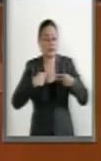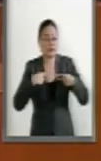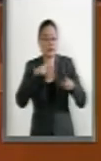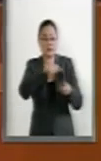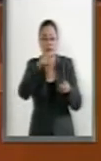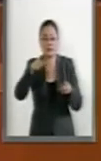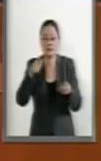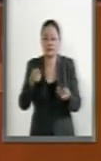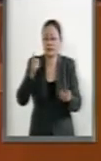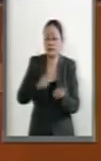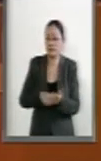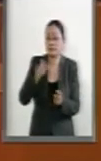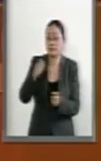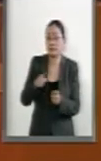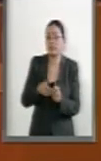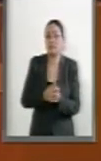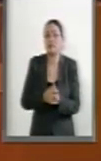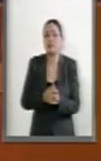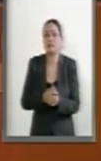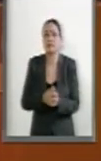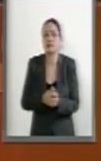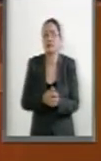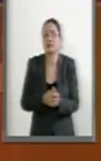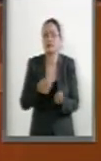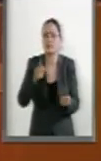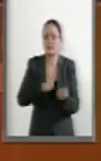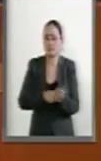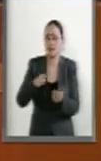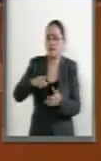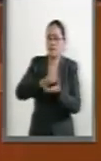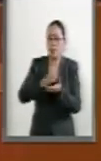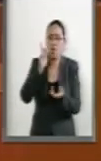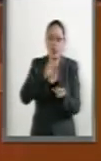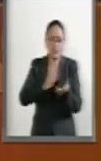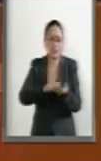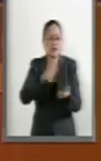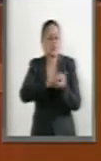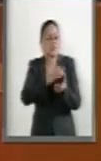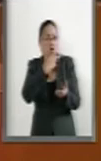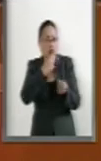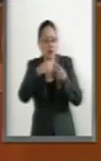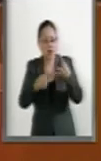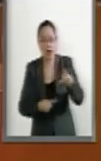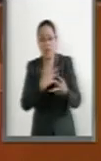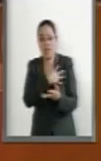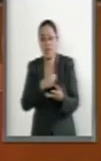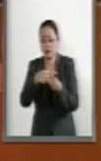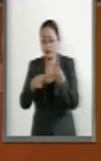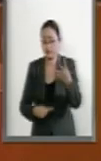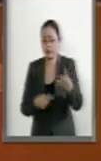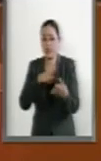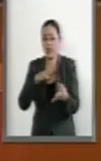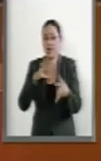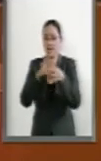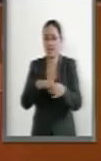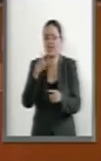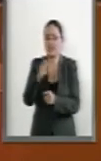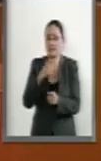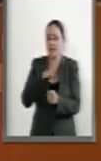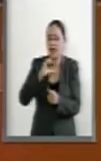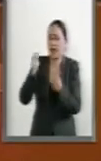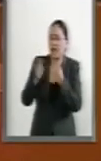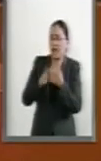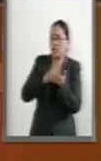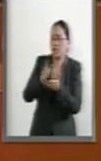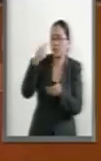que gozan del derecho de tanto, el cónyuge, la concubina, el concubinario, los hijos, tratándose de la enajenación de